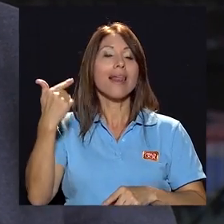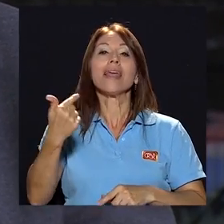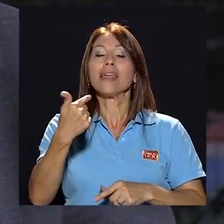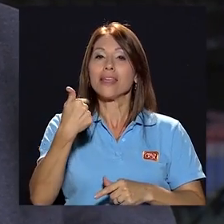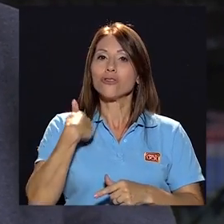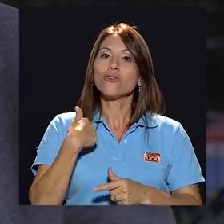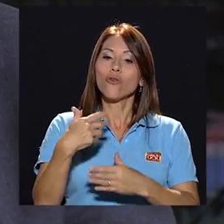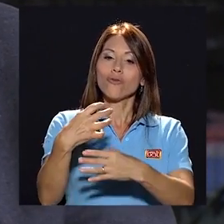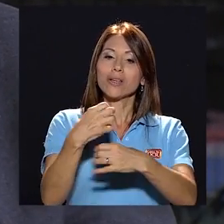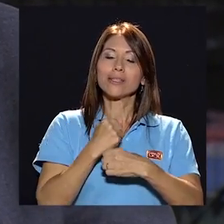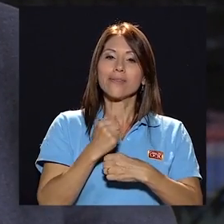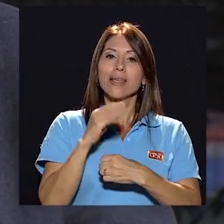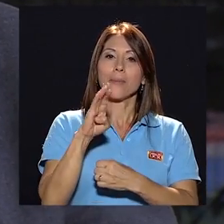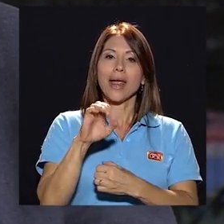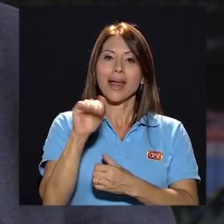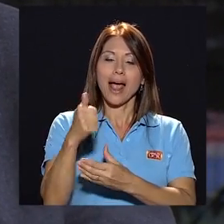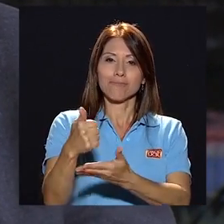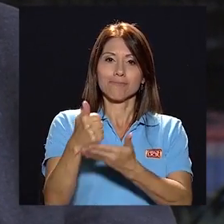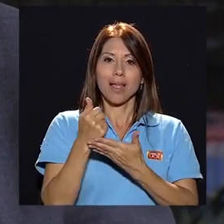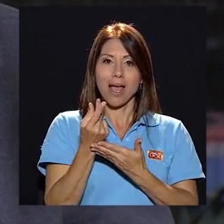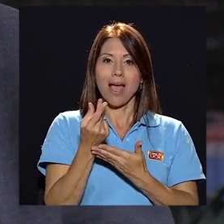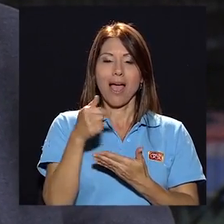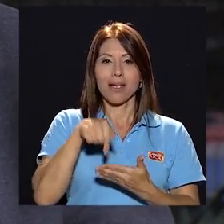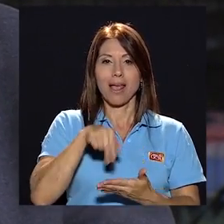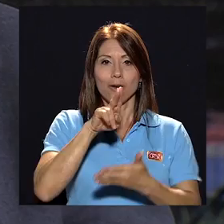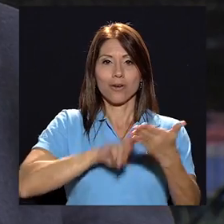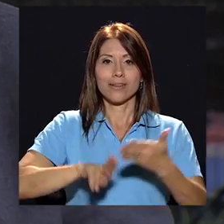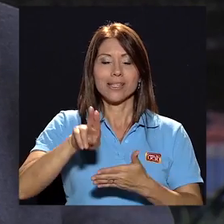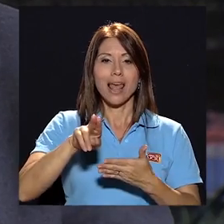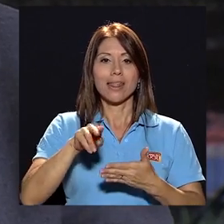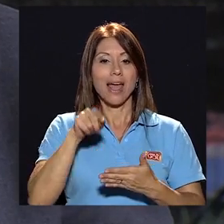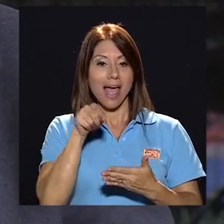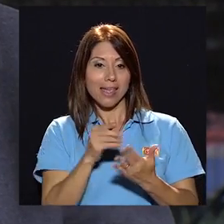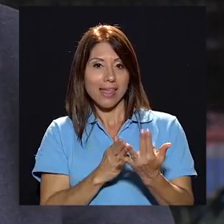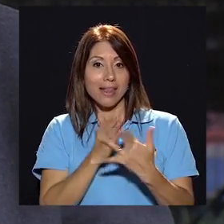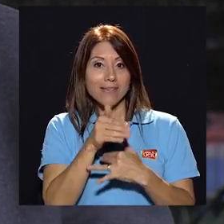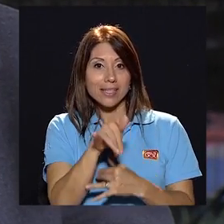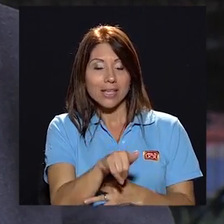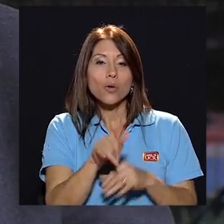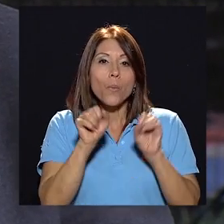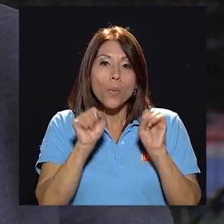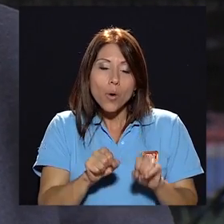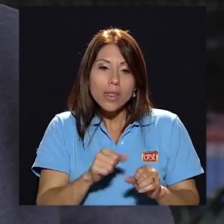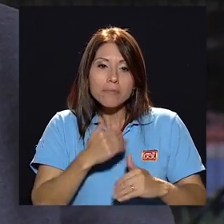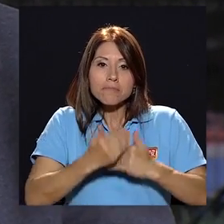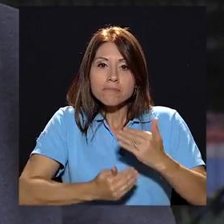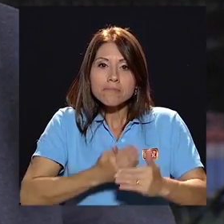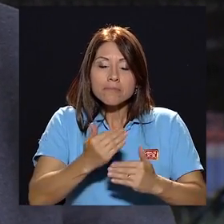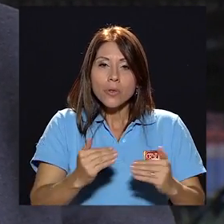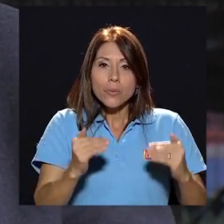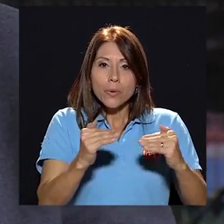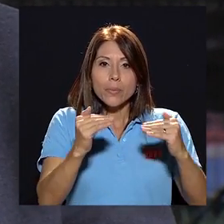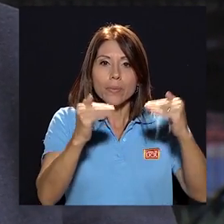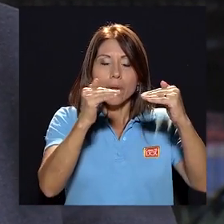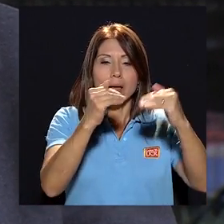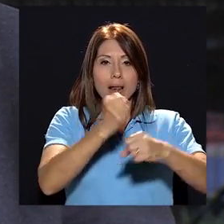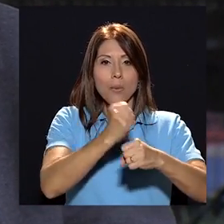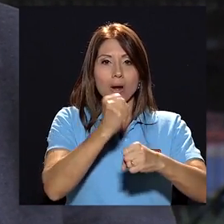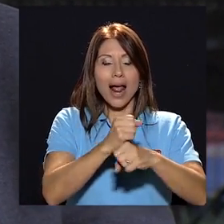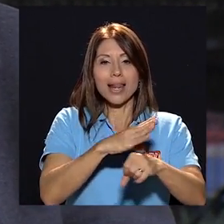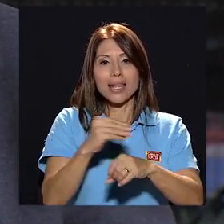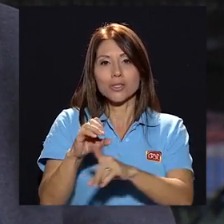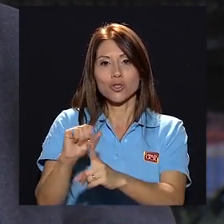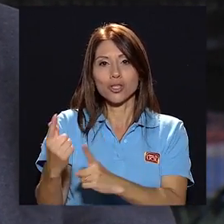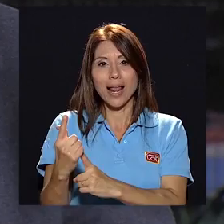fui becado aquí en la universidad y eso me dio la posibilidad de acceder a otros niveles en el ámbito